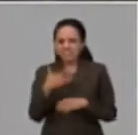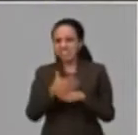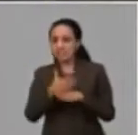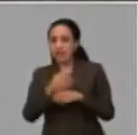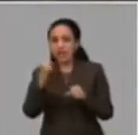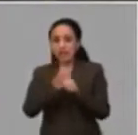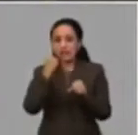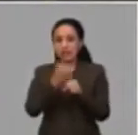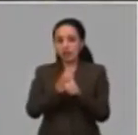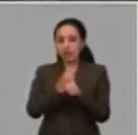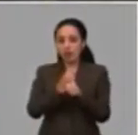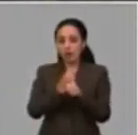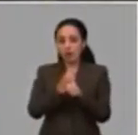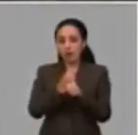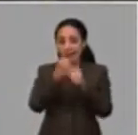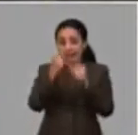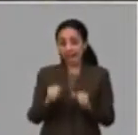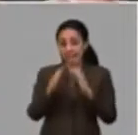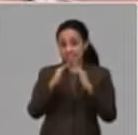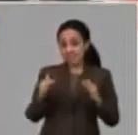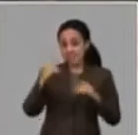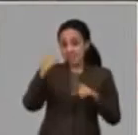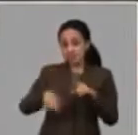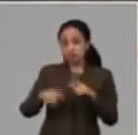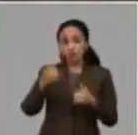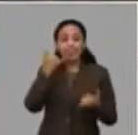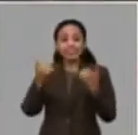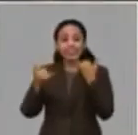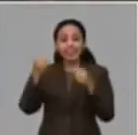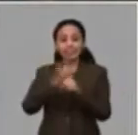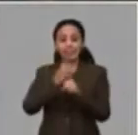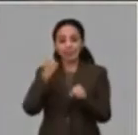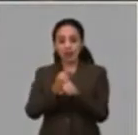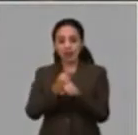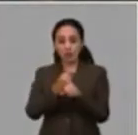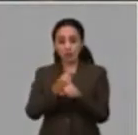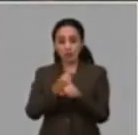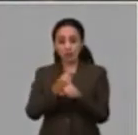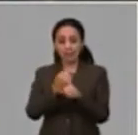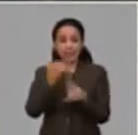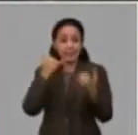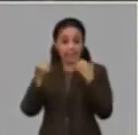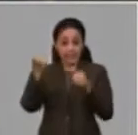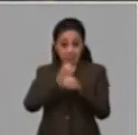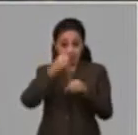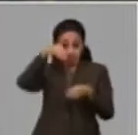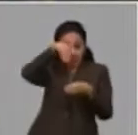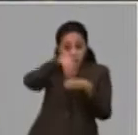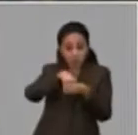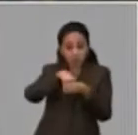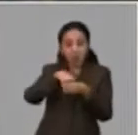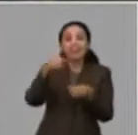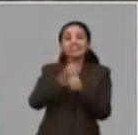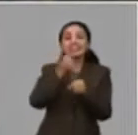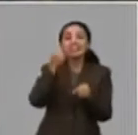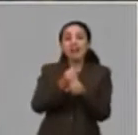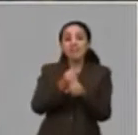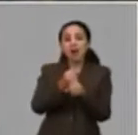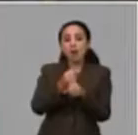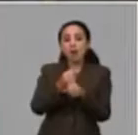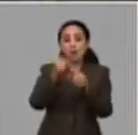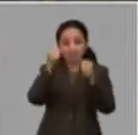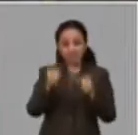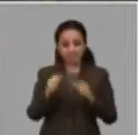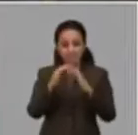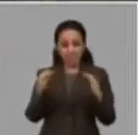distancia y lo que es teletrabajo. El teletrabajo forma parte, está incluido en el trabajo a distancia. Lo que la